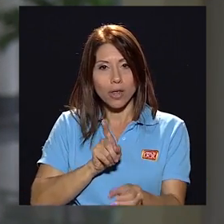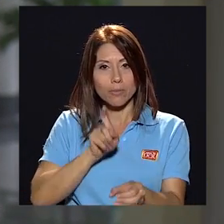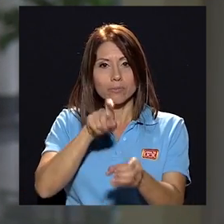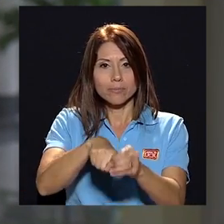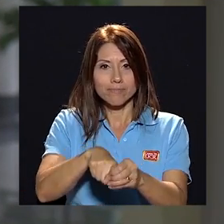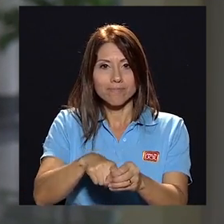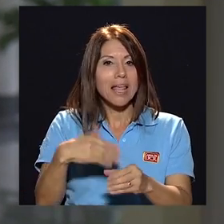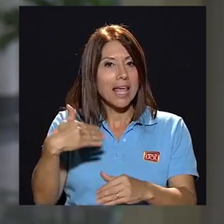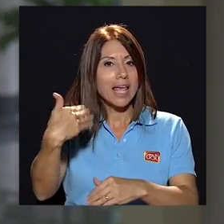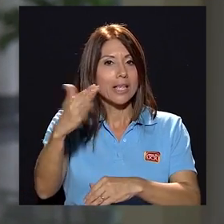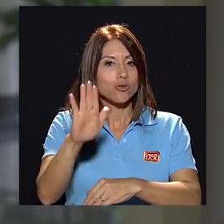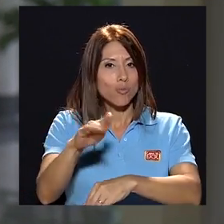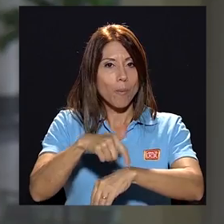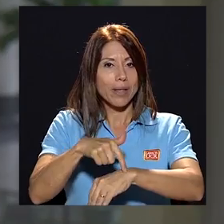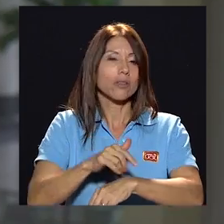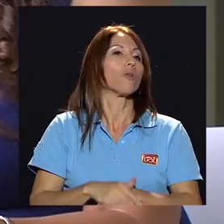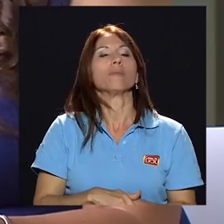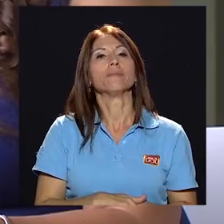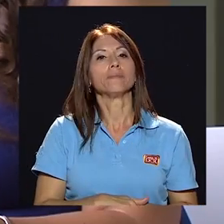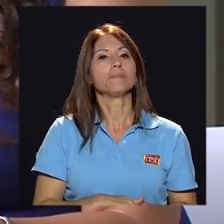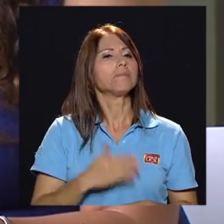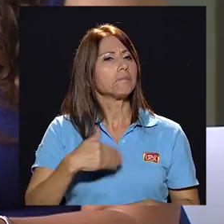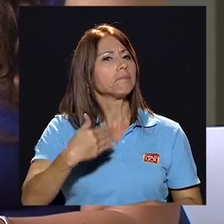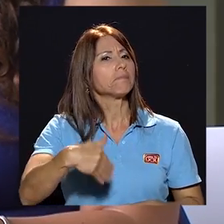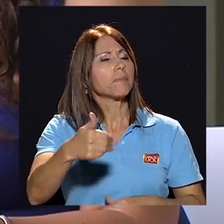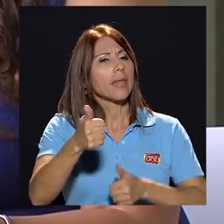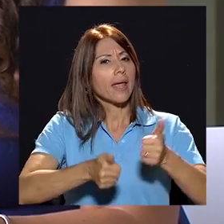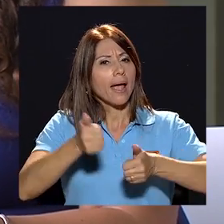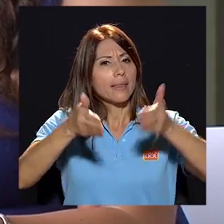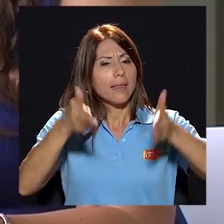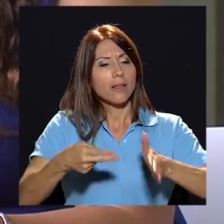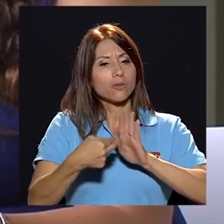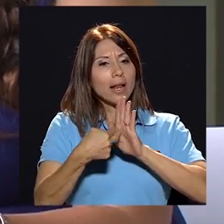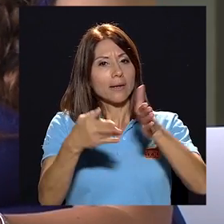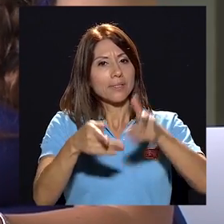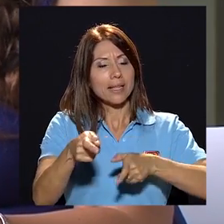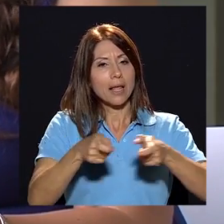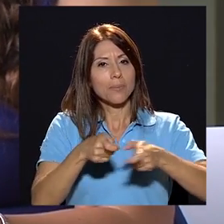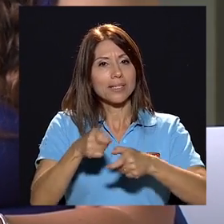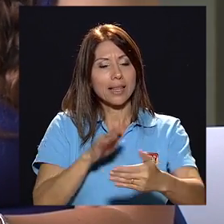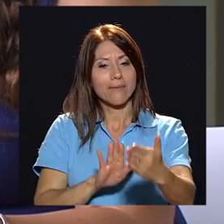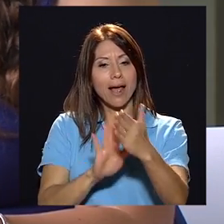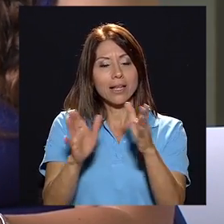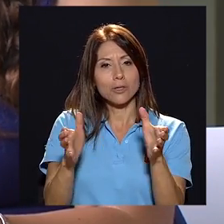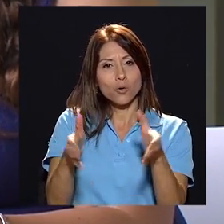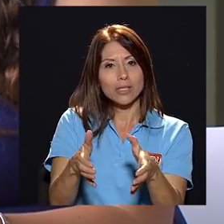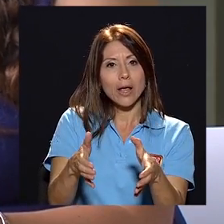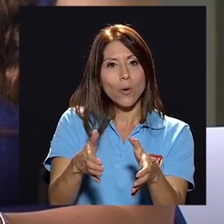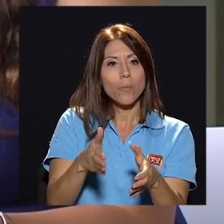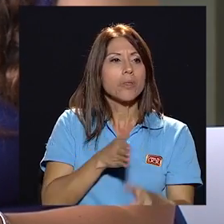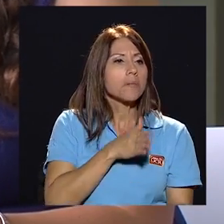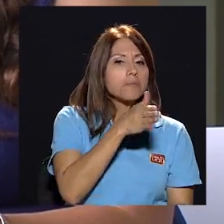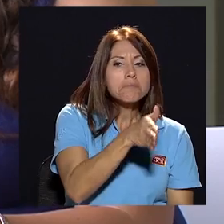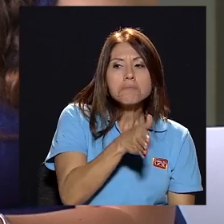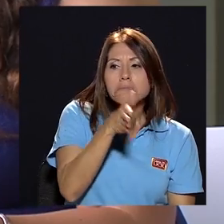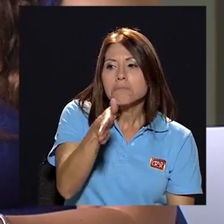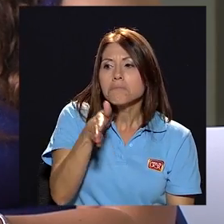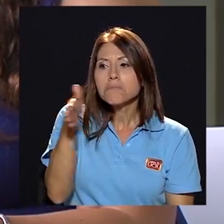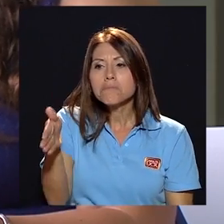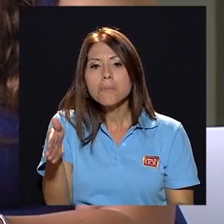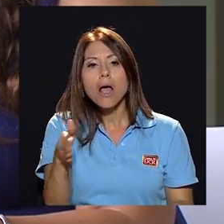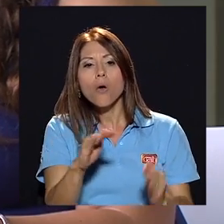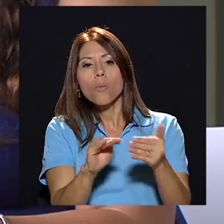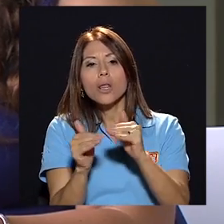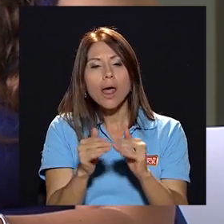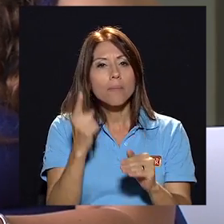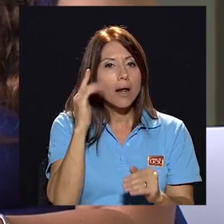incorporar pero en su momento muy a menudo los candidatos a la representación administrativa ante el consejo se acercan a la comunidad para